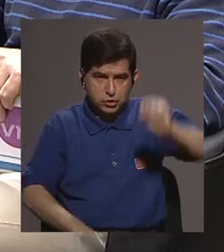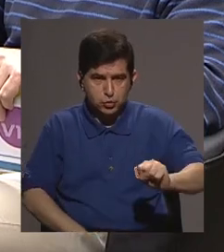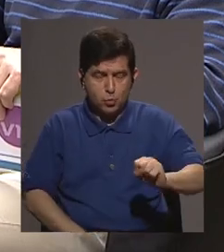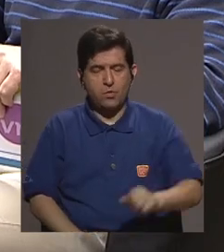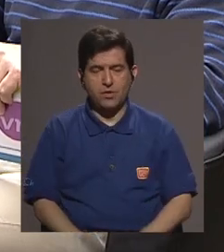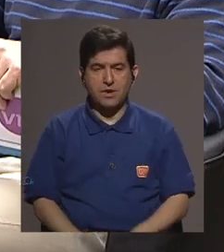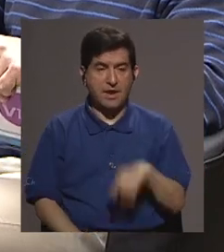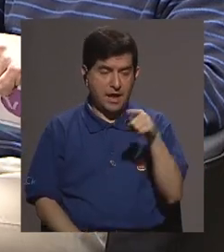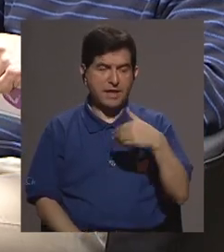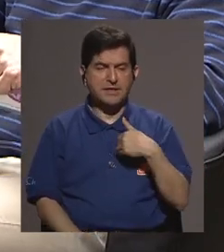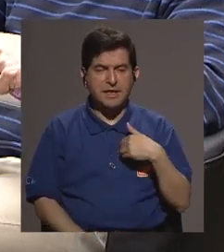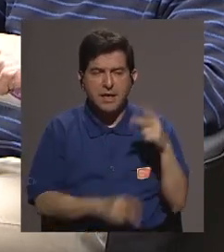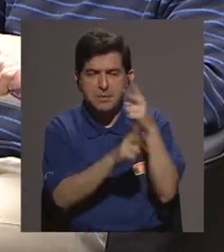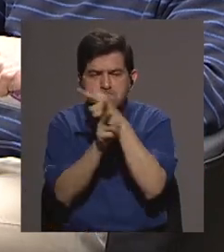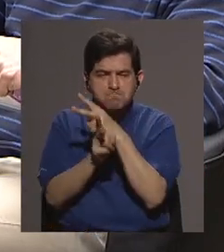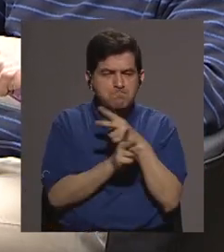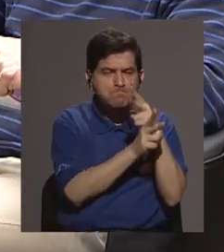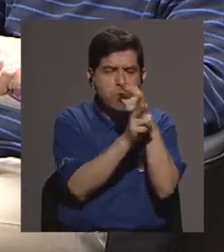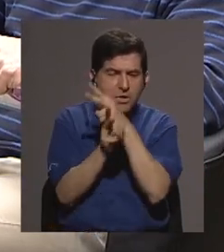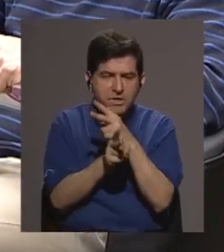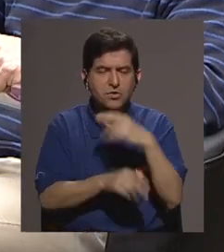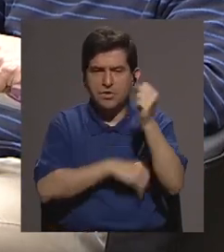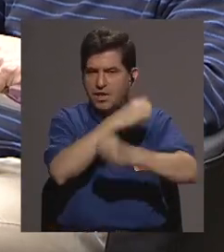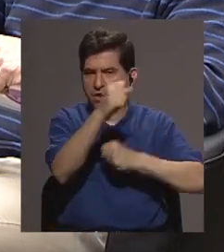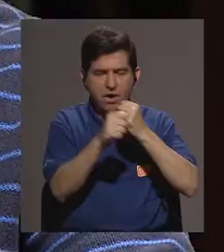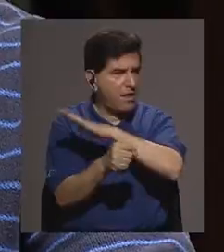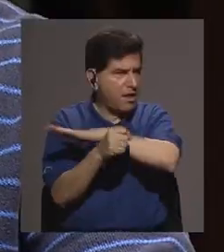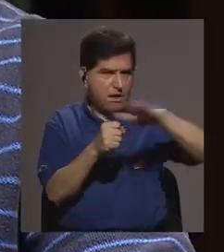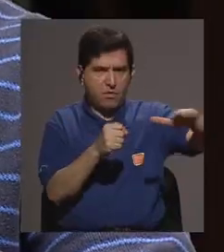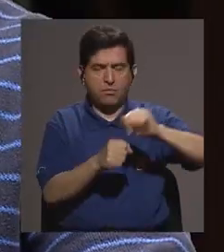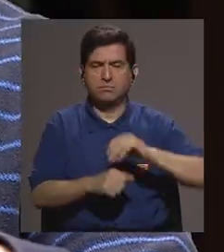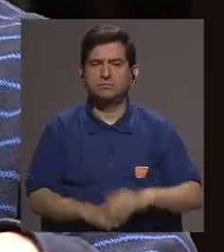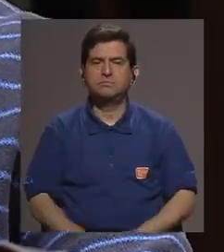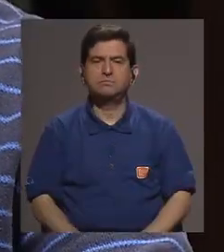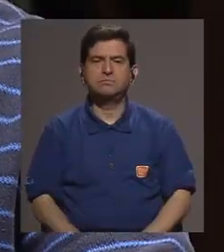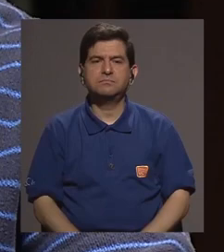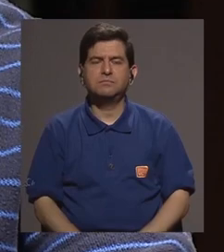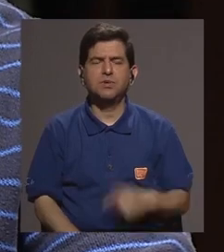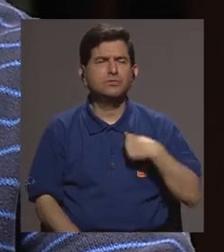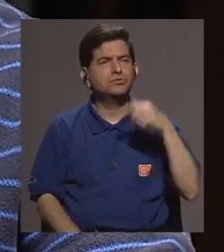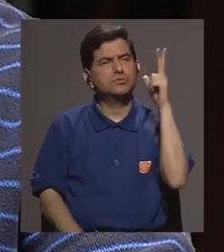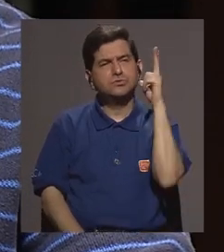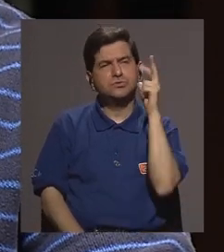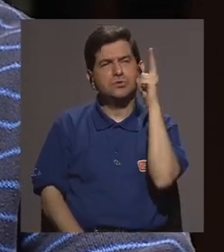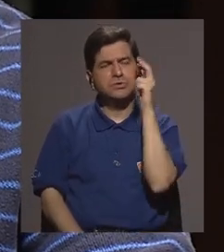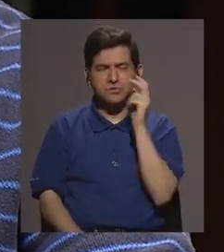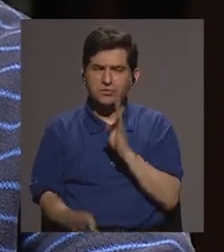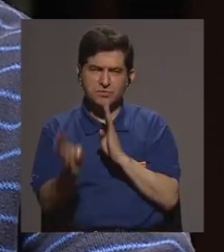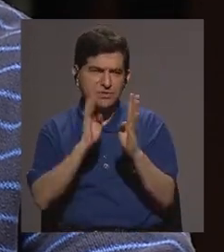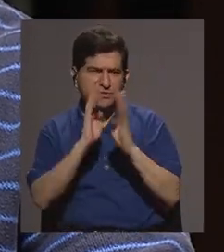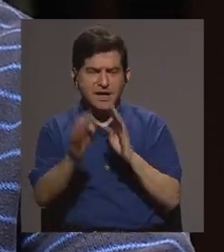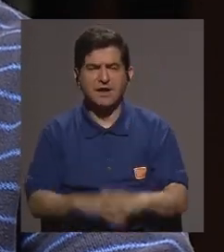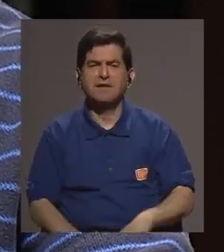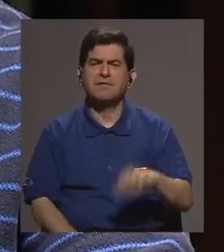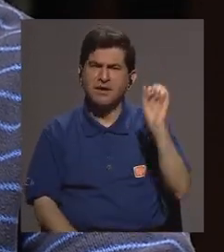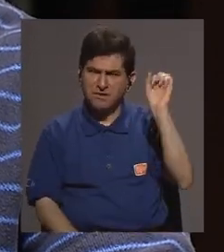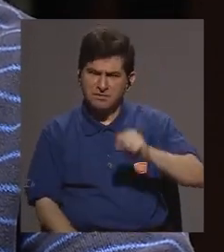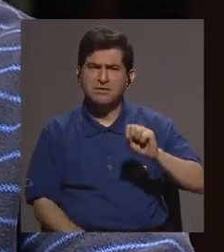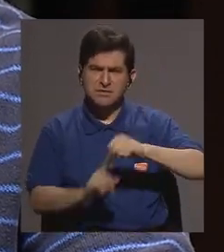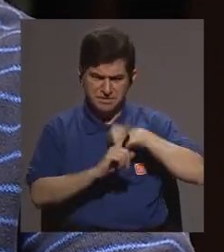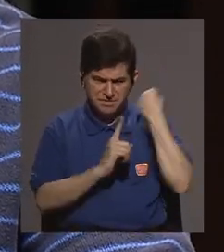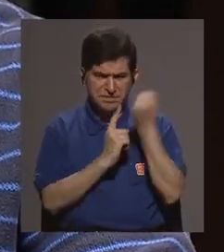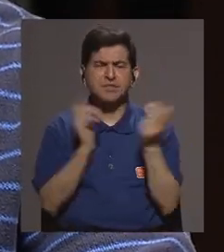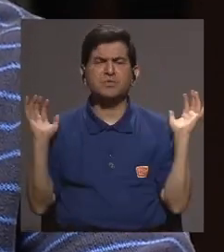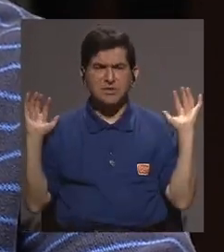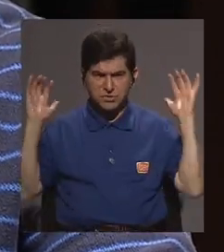del sur con los cuales tenemos un monitoreo constante prácticamente todo el año lo he escuchado durante esta conversación que sí que